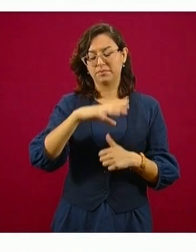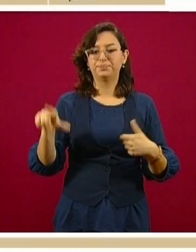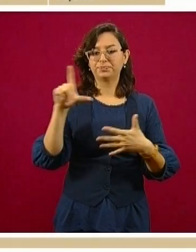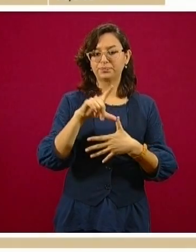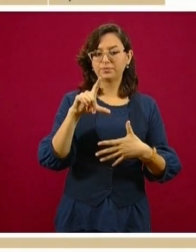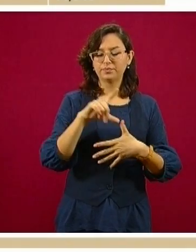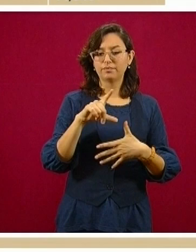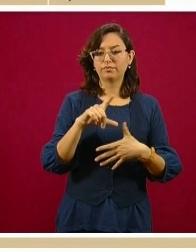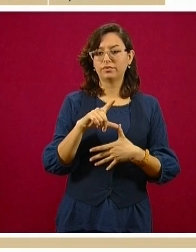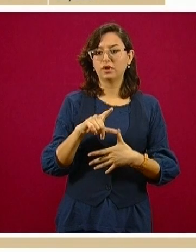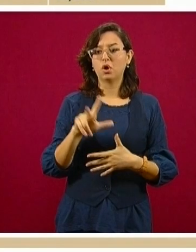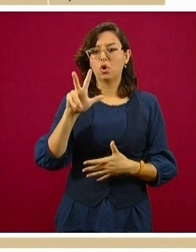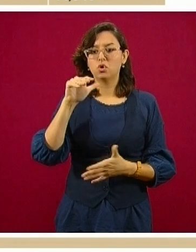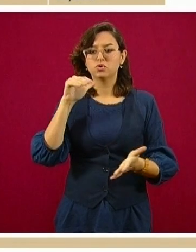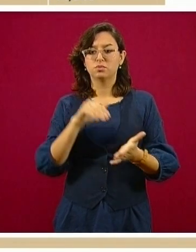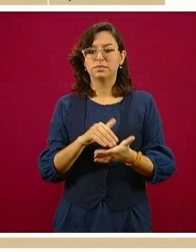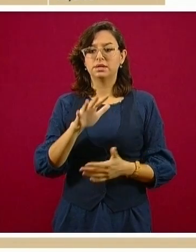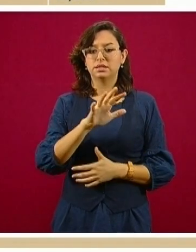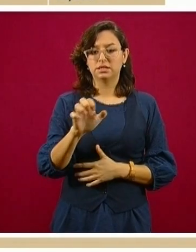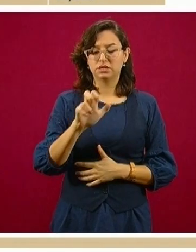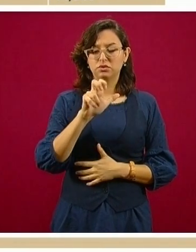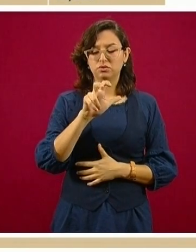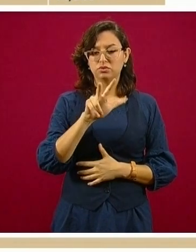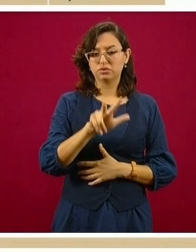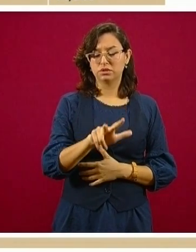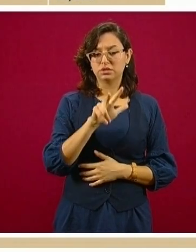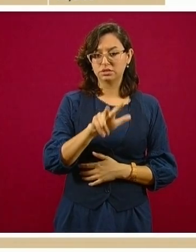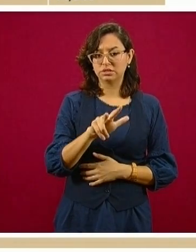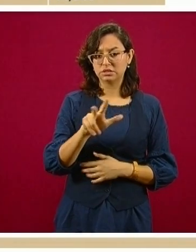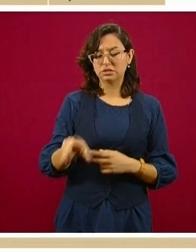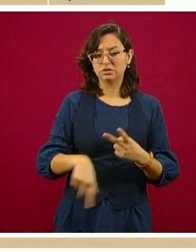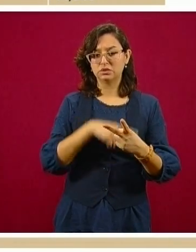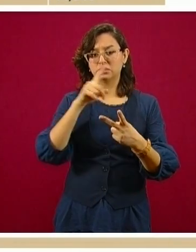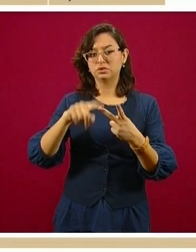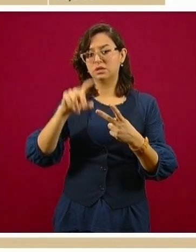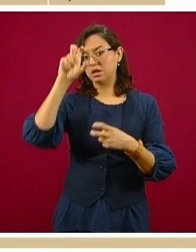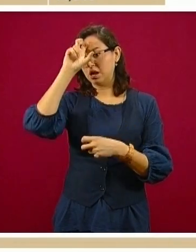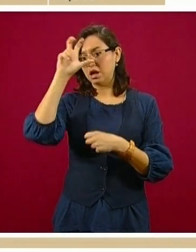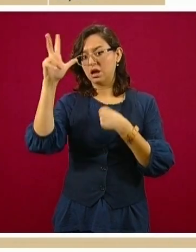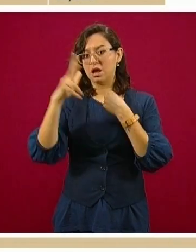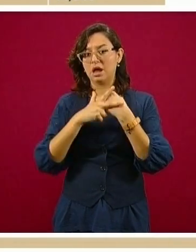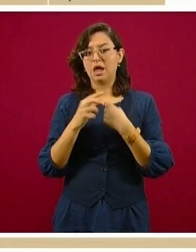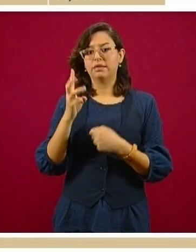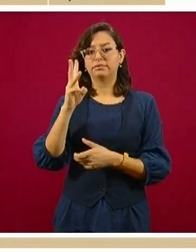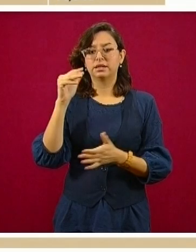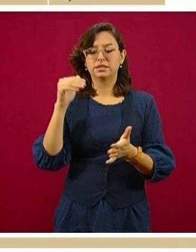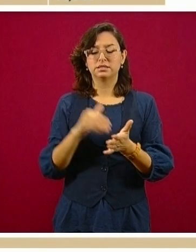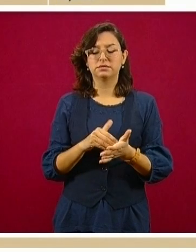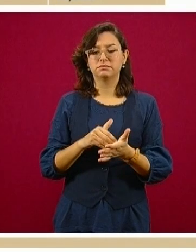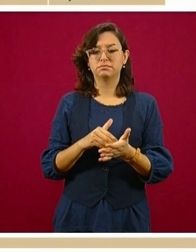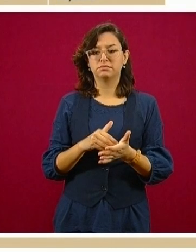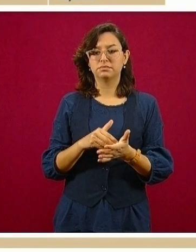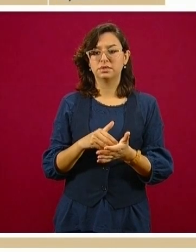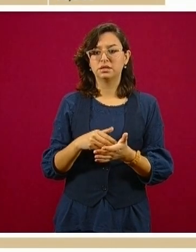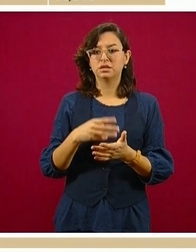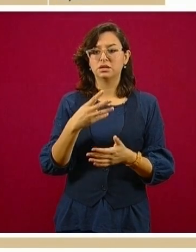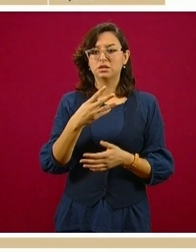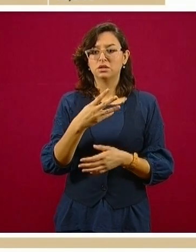Norte y 325 desde Medio Oriente. Con información de Marisol Mateos, Noticias TVT.